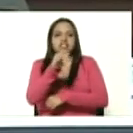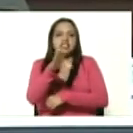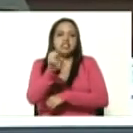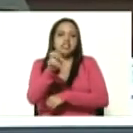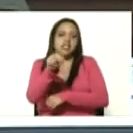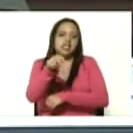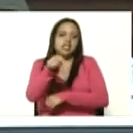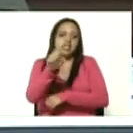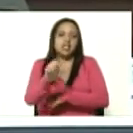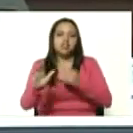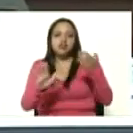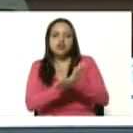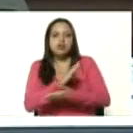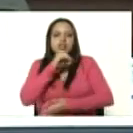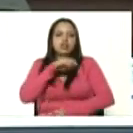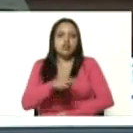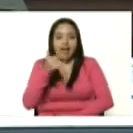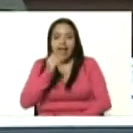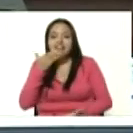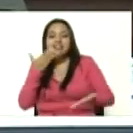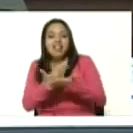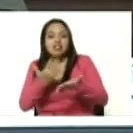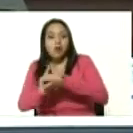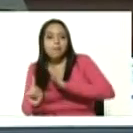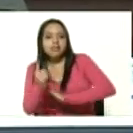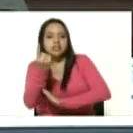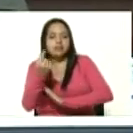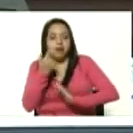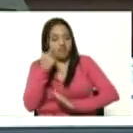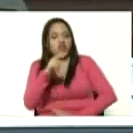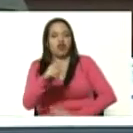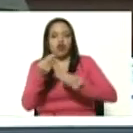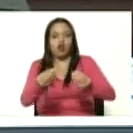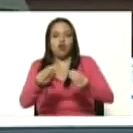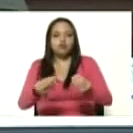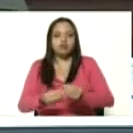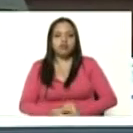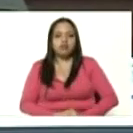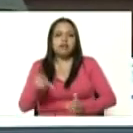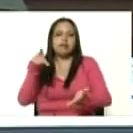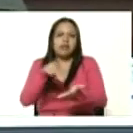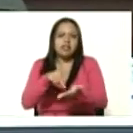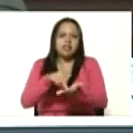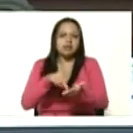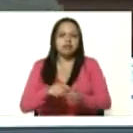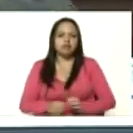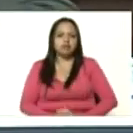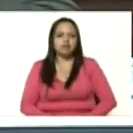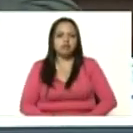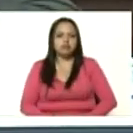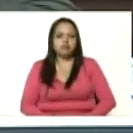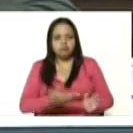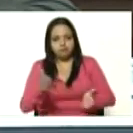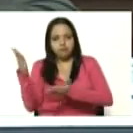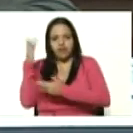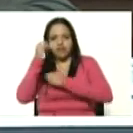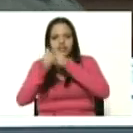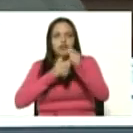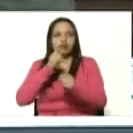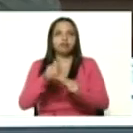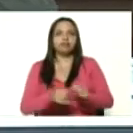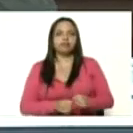históricos donde él fue testigo principal donde fue protagonista principal vamos a ver este video